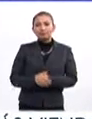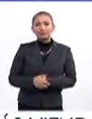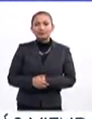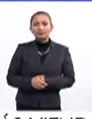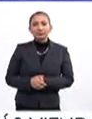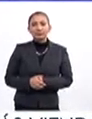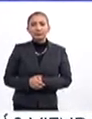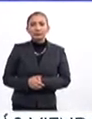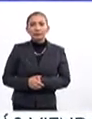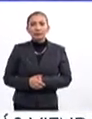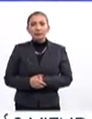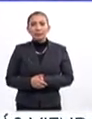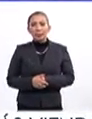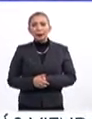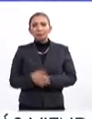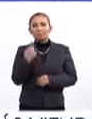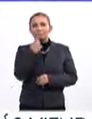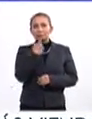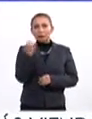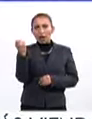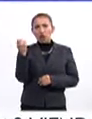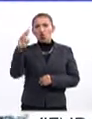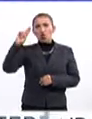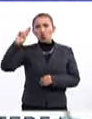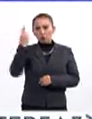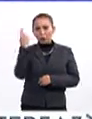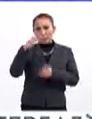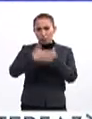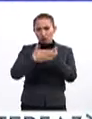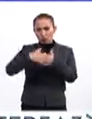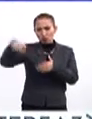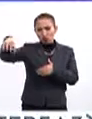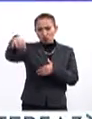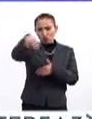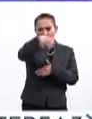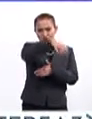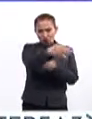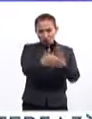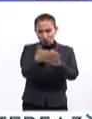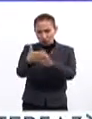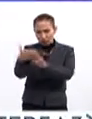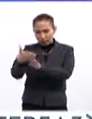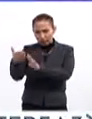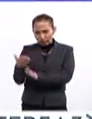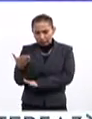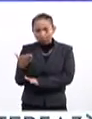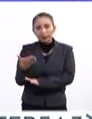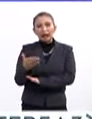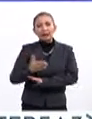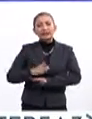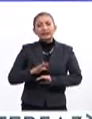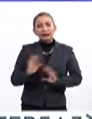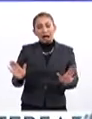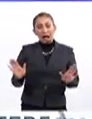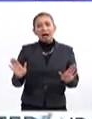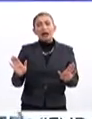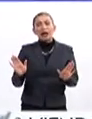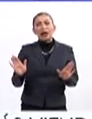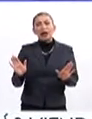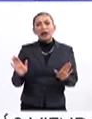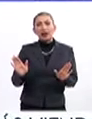100 universidades se están ya